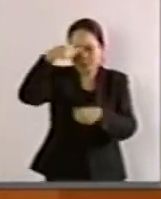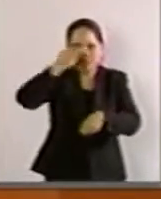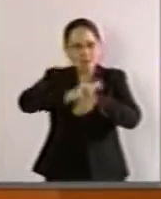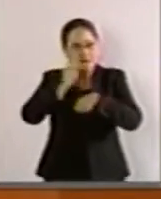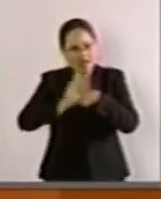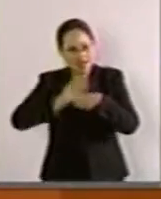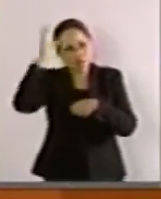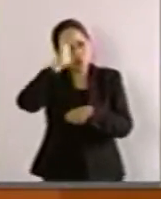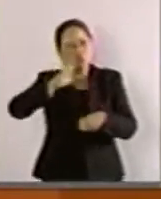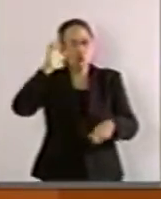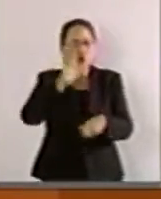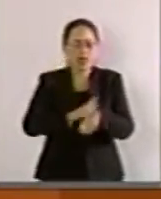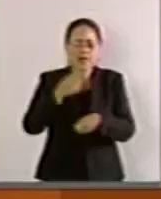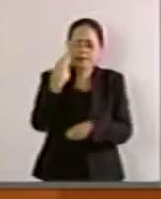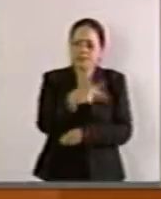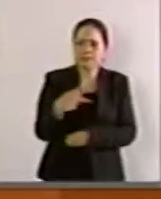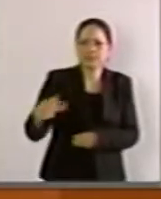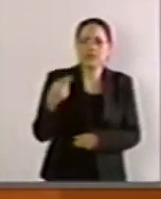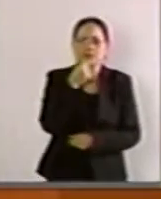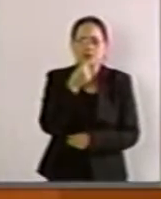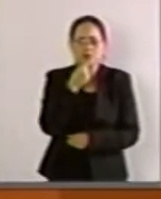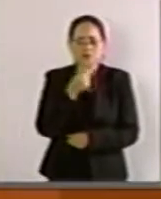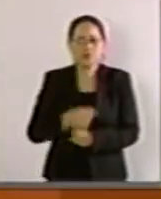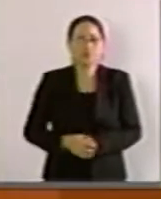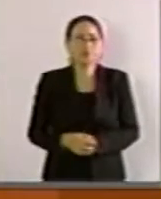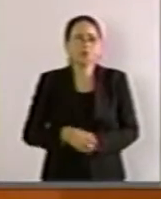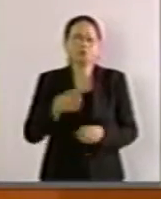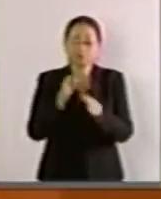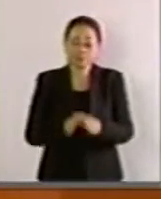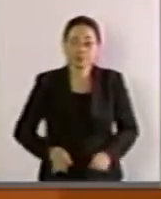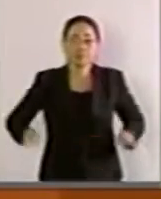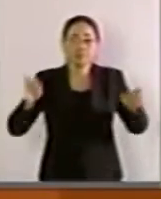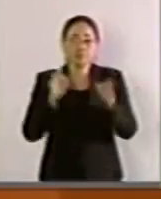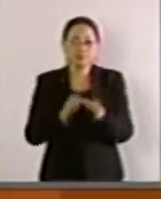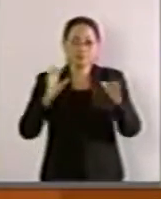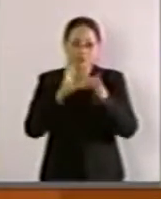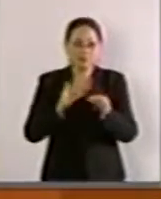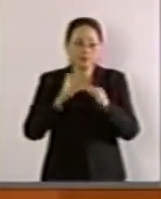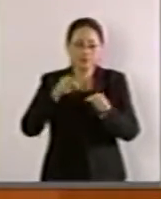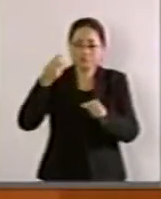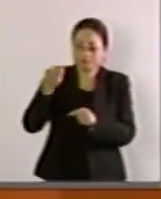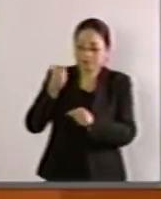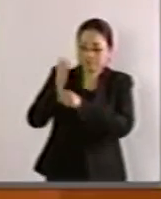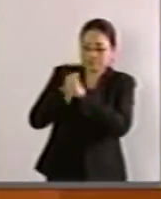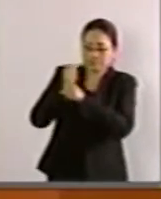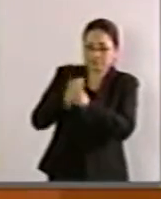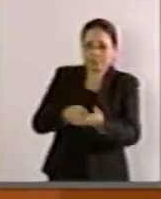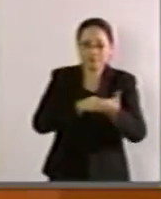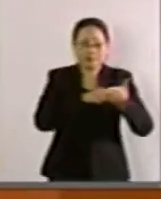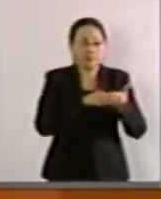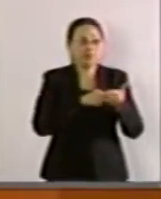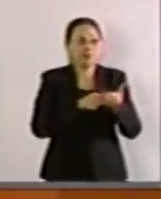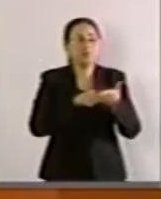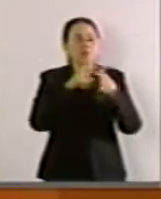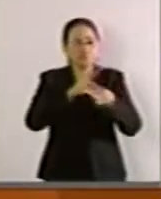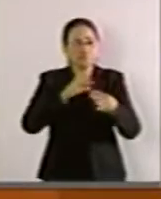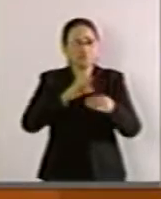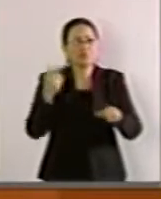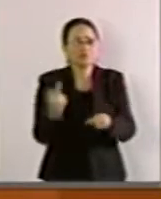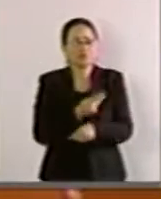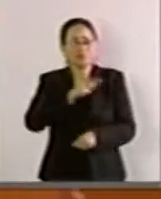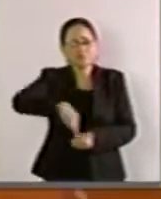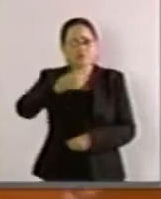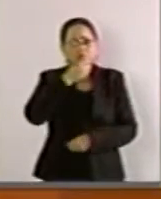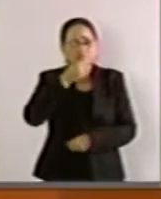culturales de los niños. Cabe destacar que el estudio en comento denota que lo que ven más los